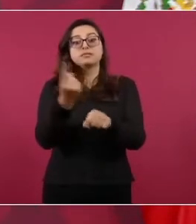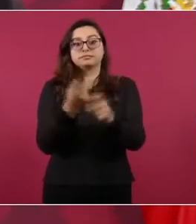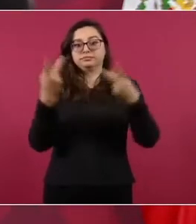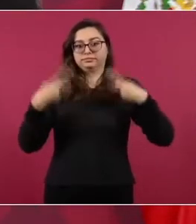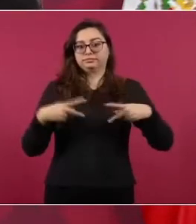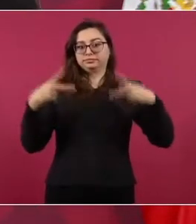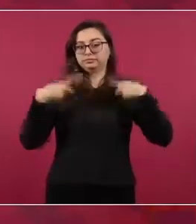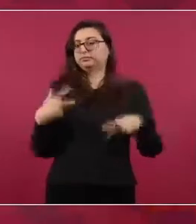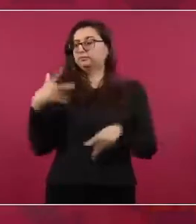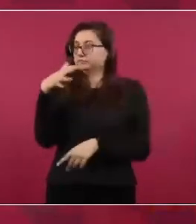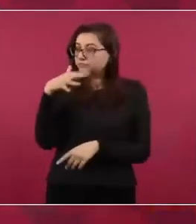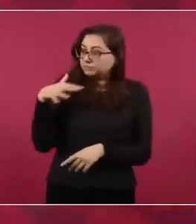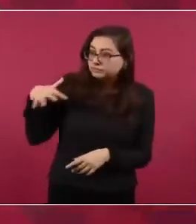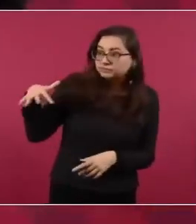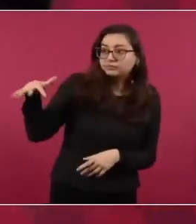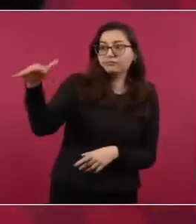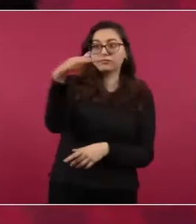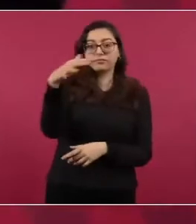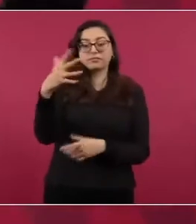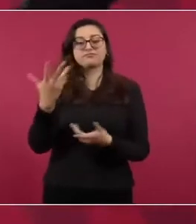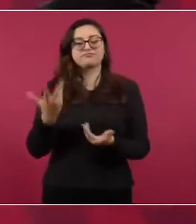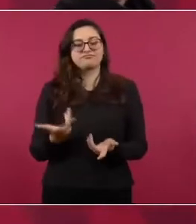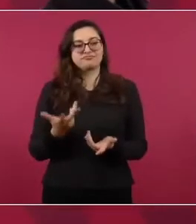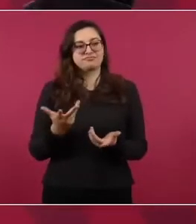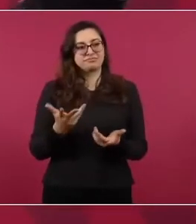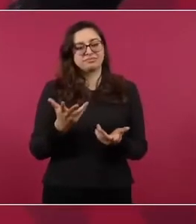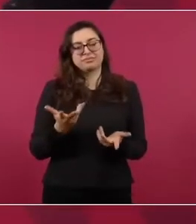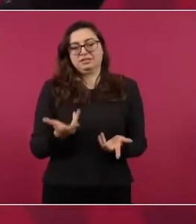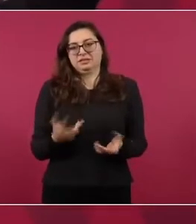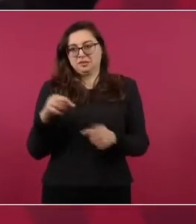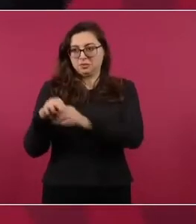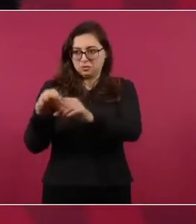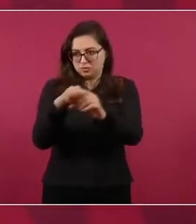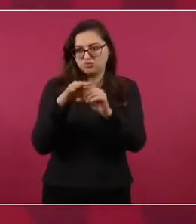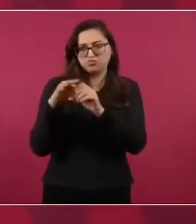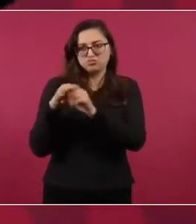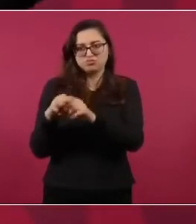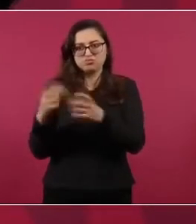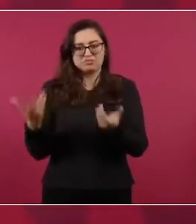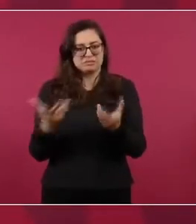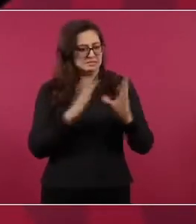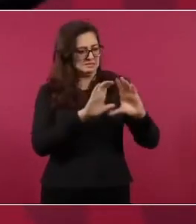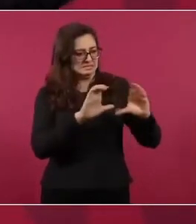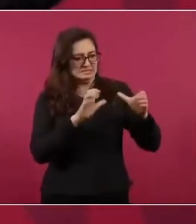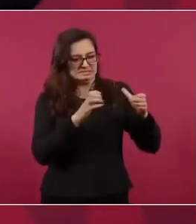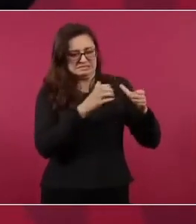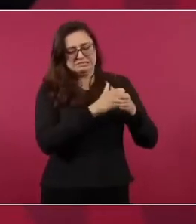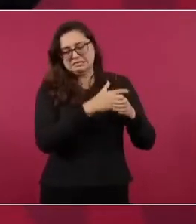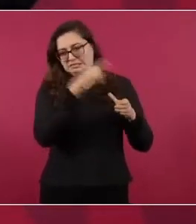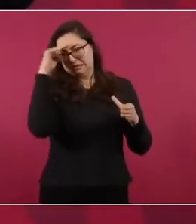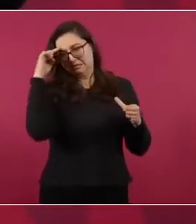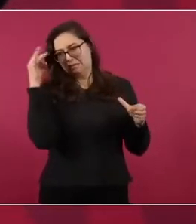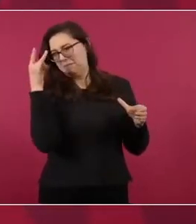la que estando harta de estas mafias de poder,